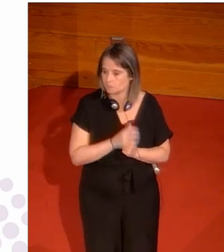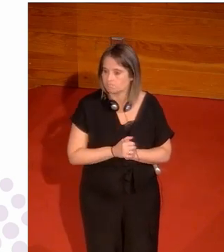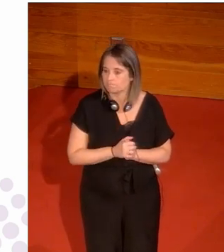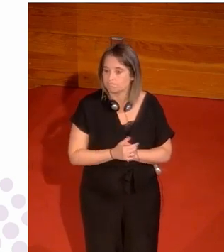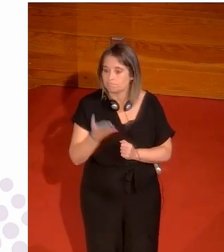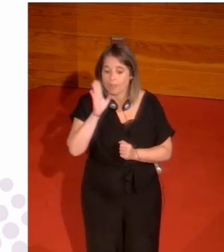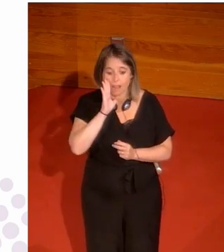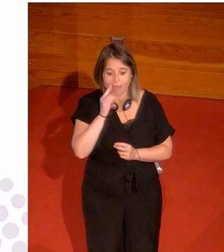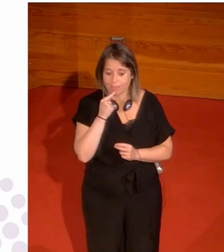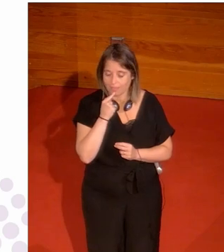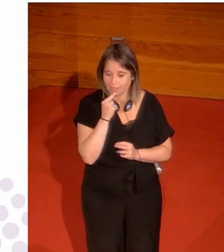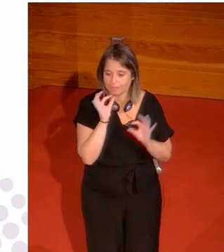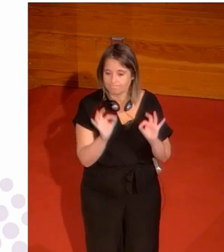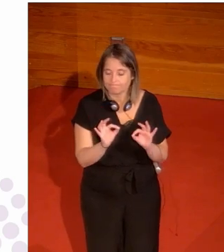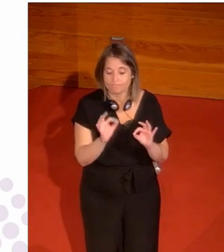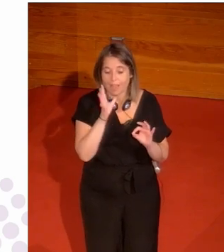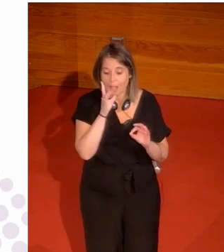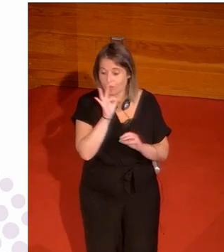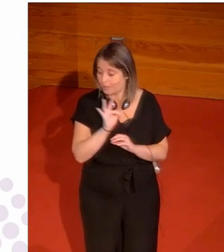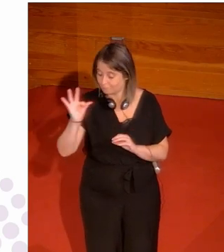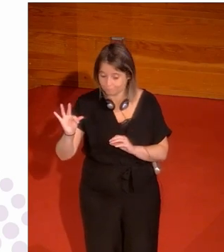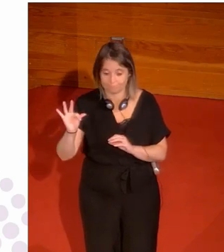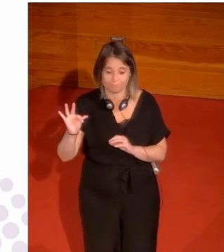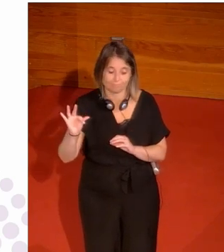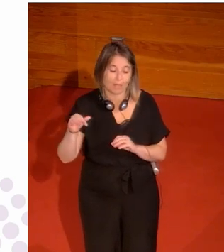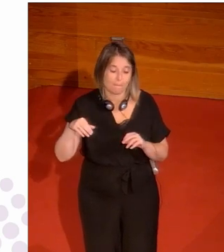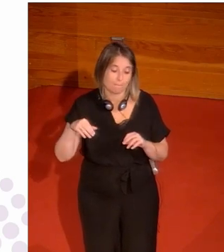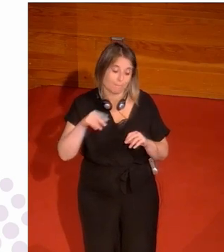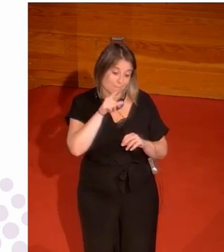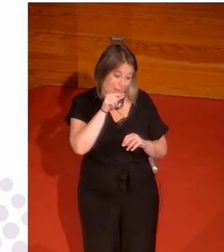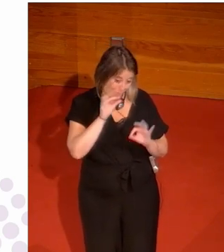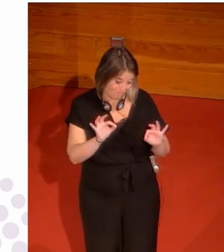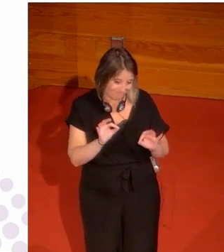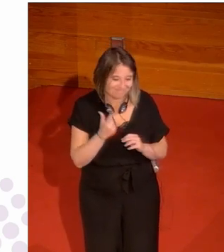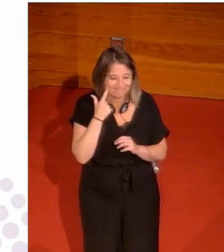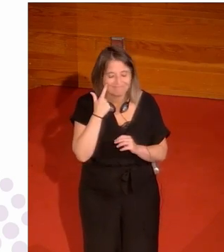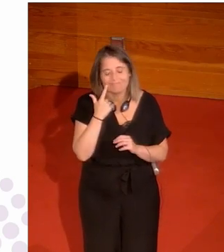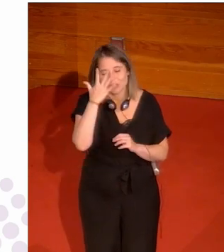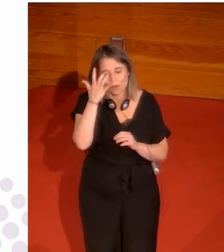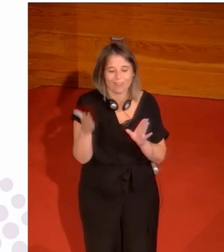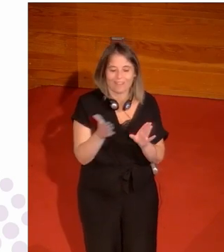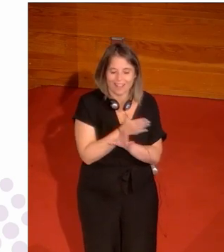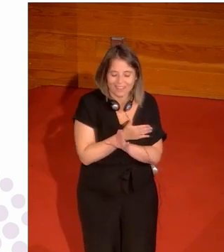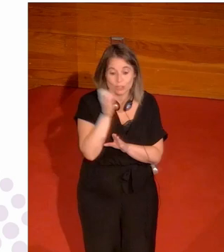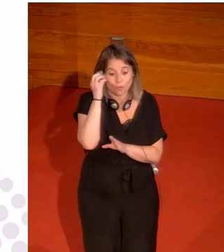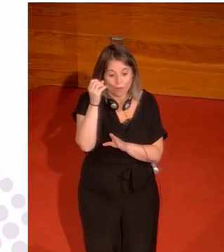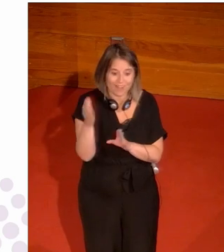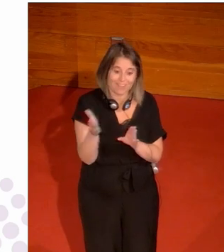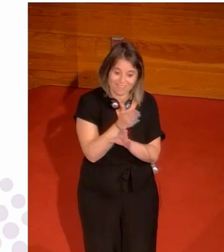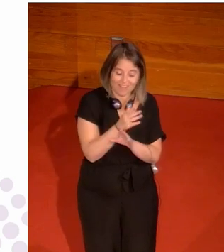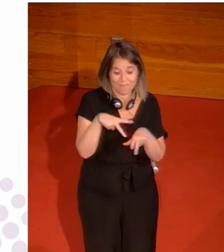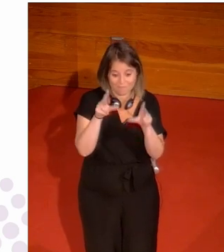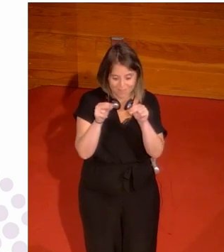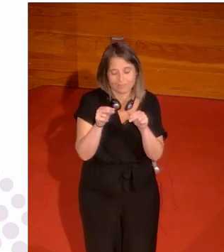Bueno, decía que voy a proceder a pasarle la palabra a Paloma, antes de recordarles que después de la conferencia se abrirá un turno